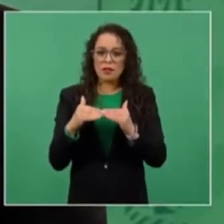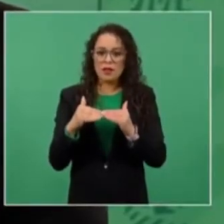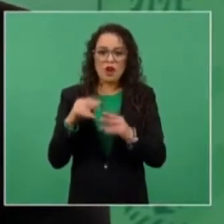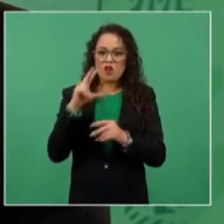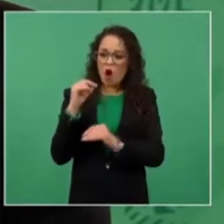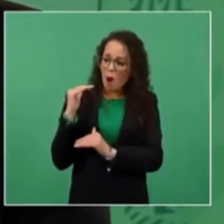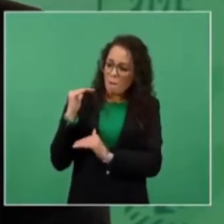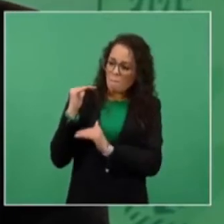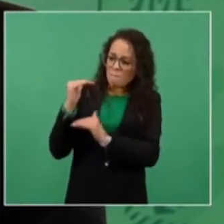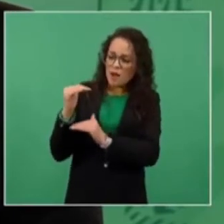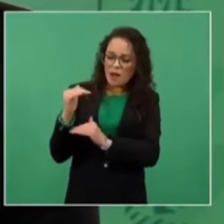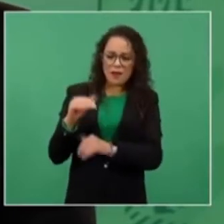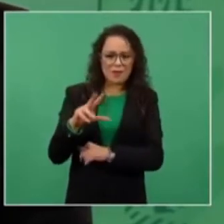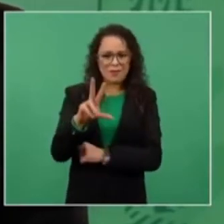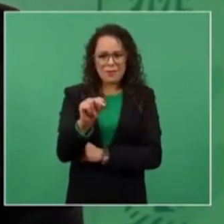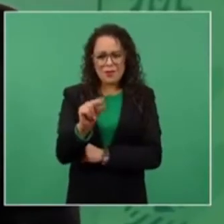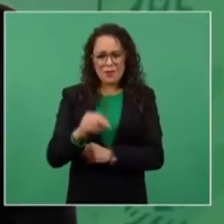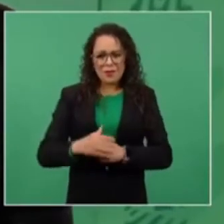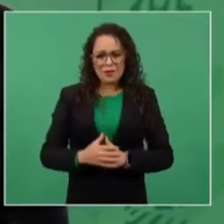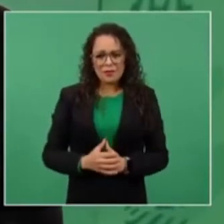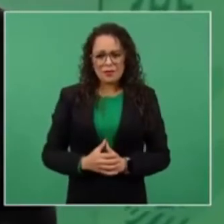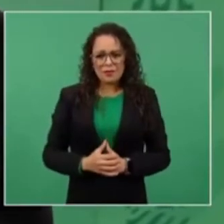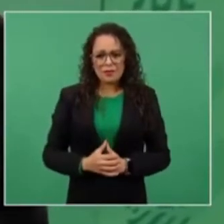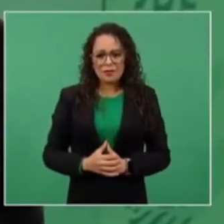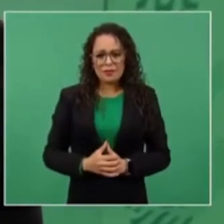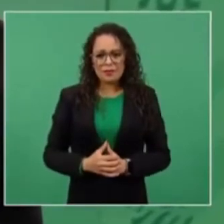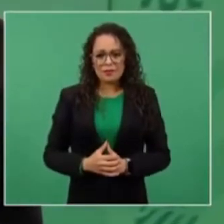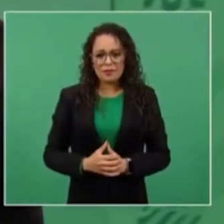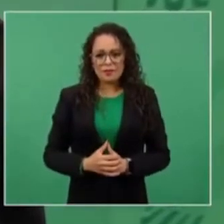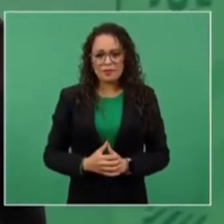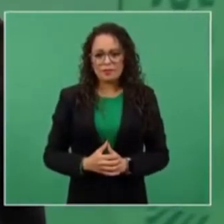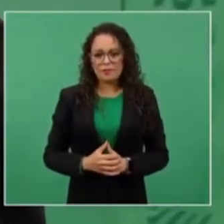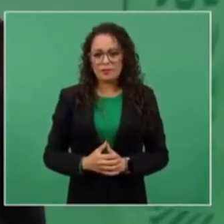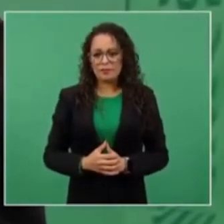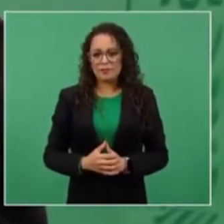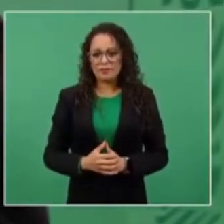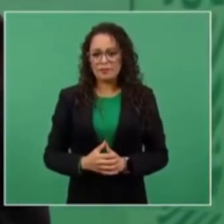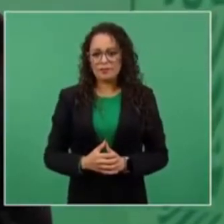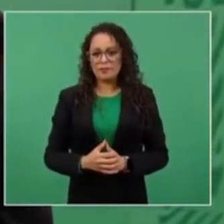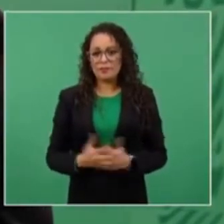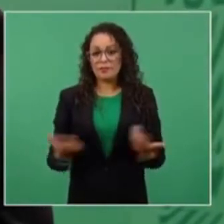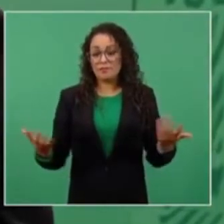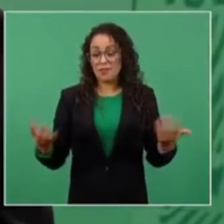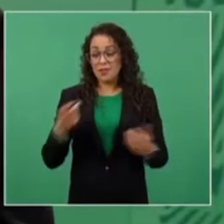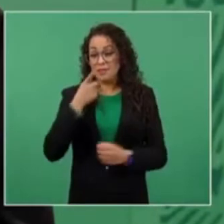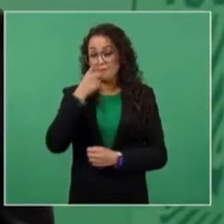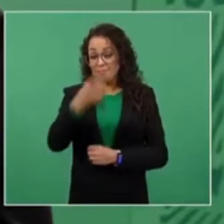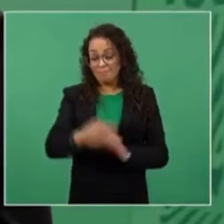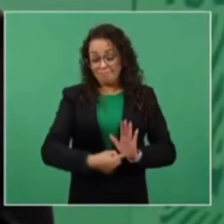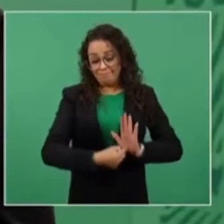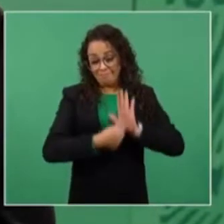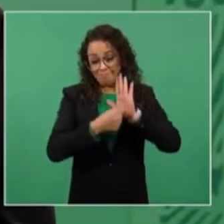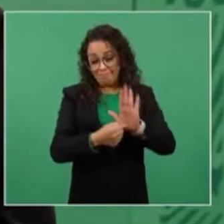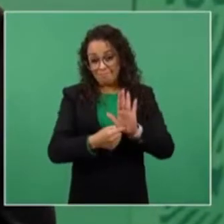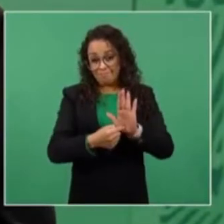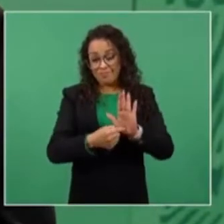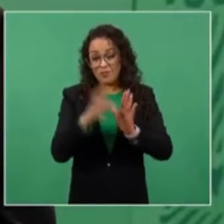la democracia lo establece bien muy bien nuestra constitución desde hace muchos años